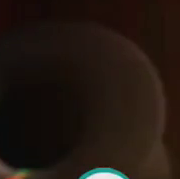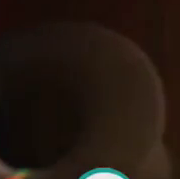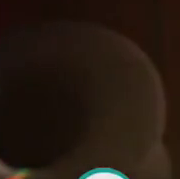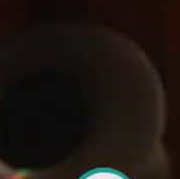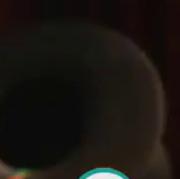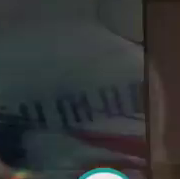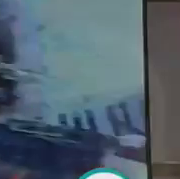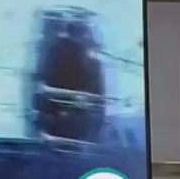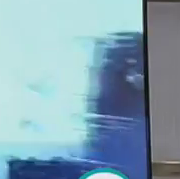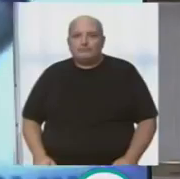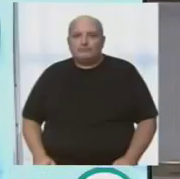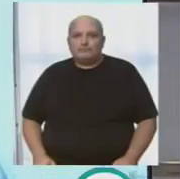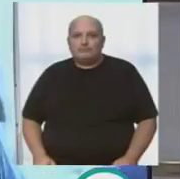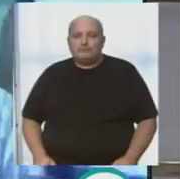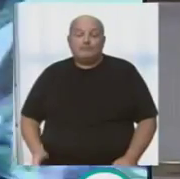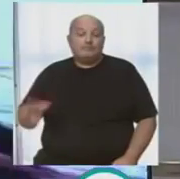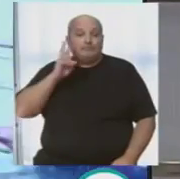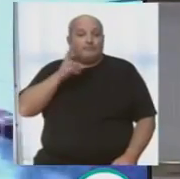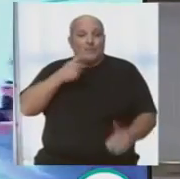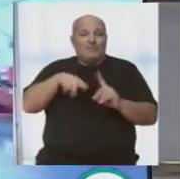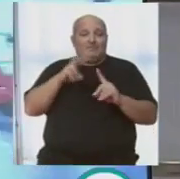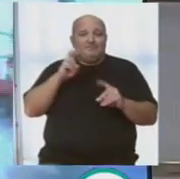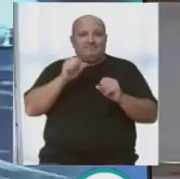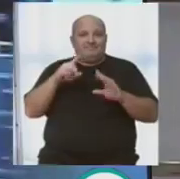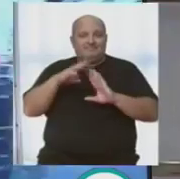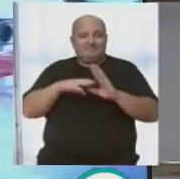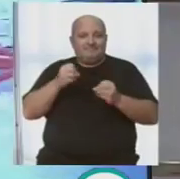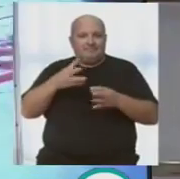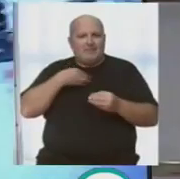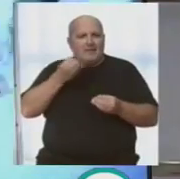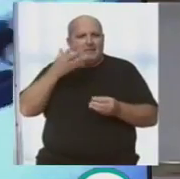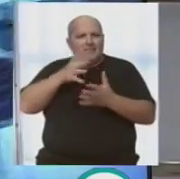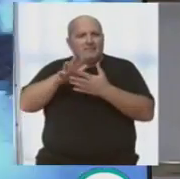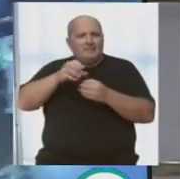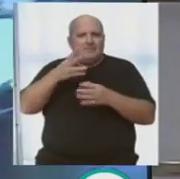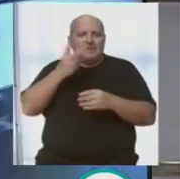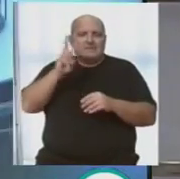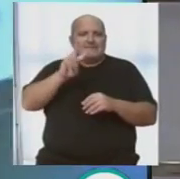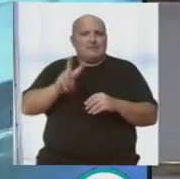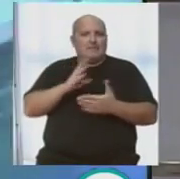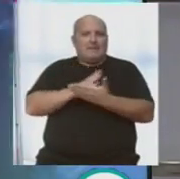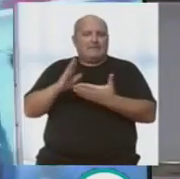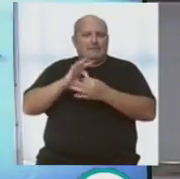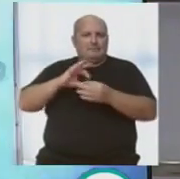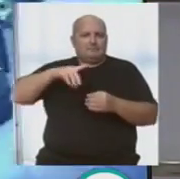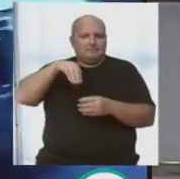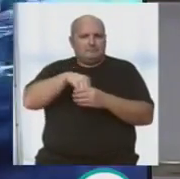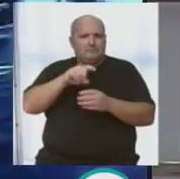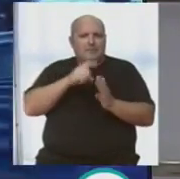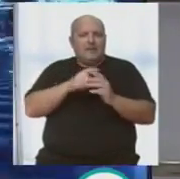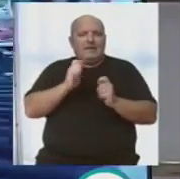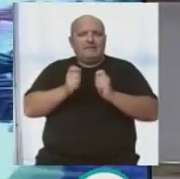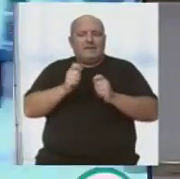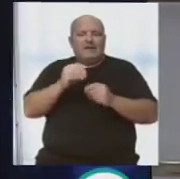Ya estamos aquí Y de vuelta y les anunciábamos una segunda parte del programa a Intensa, también con la